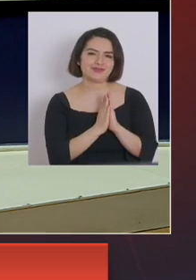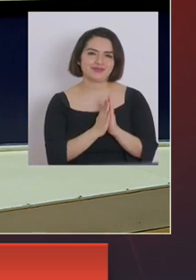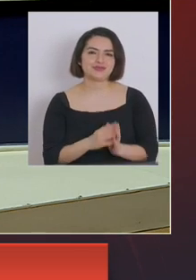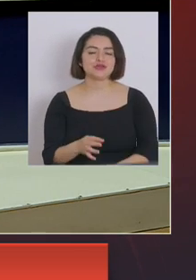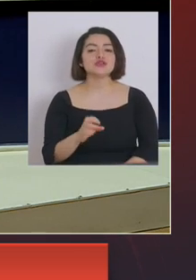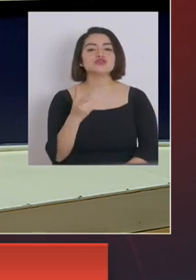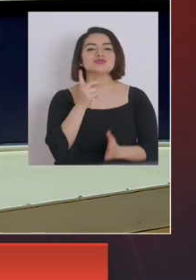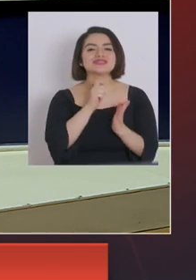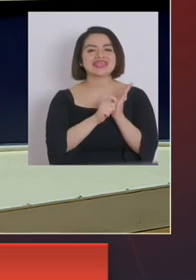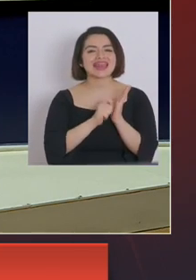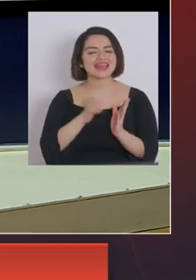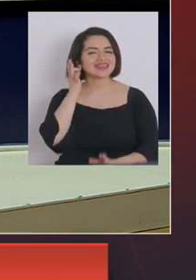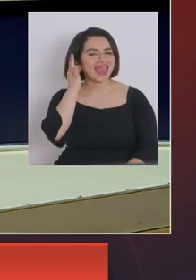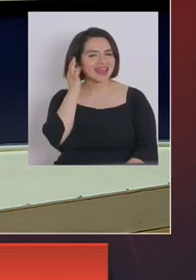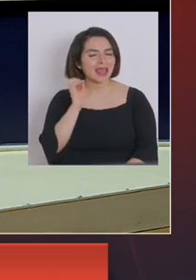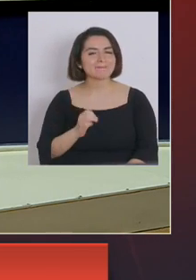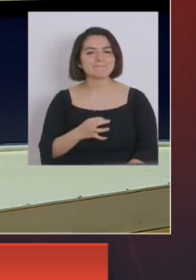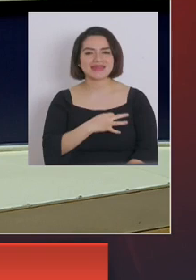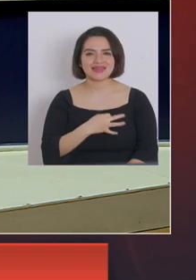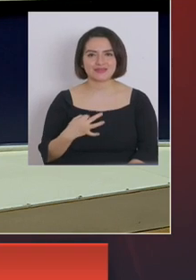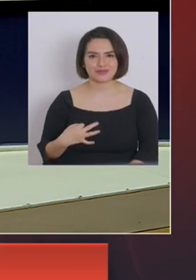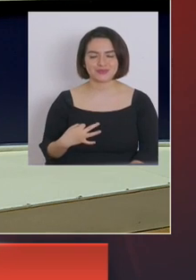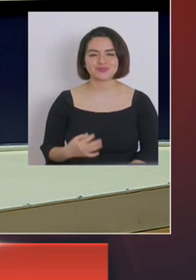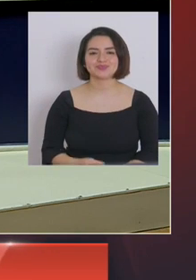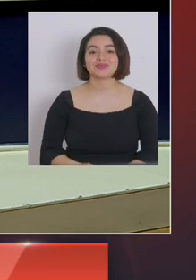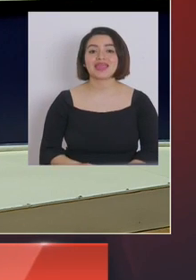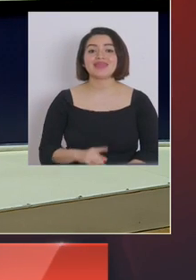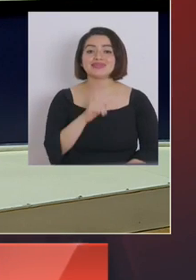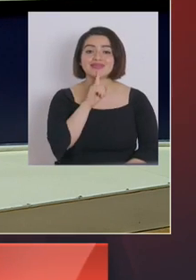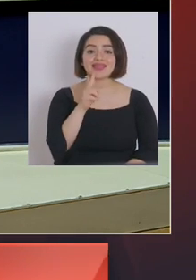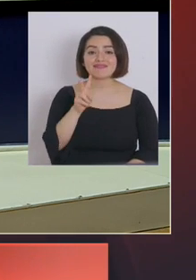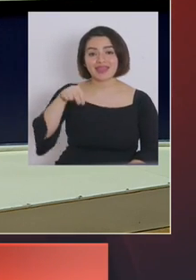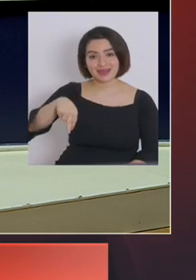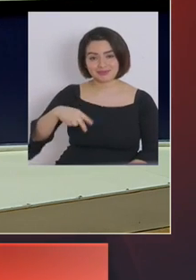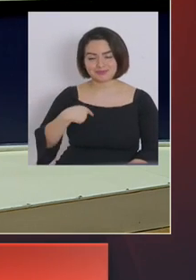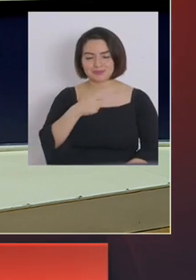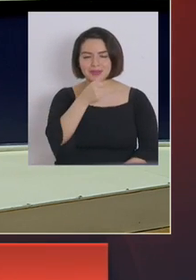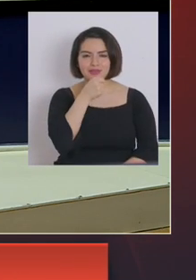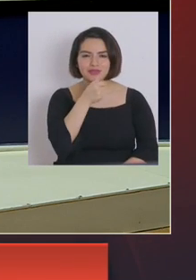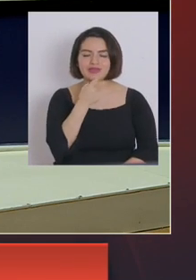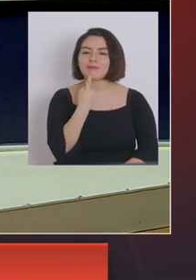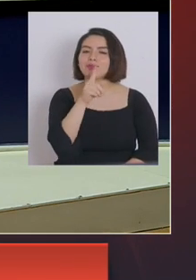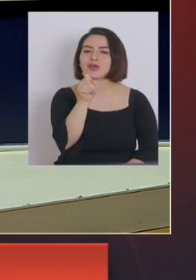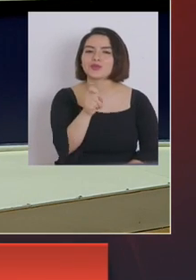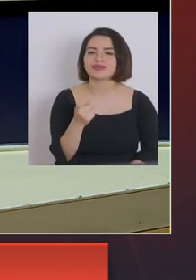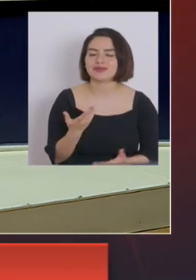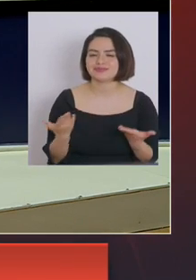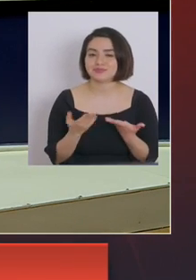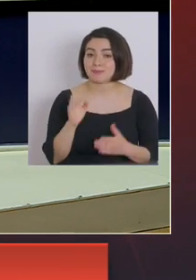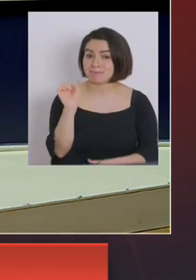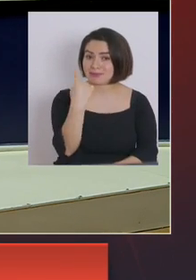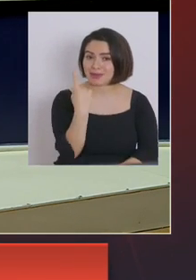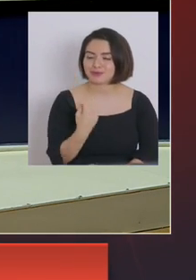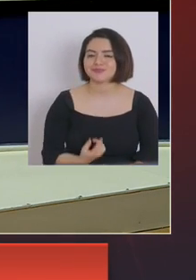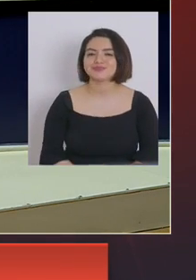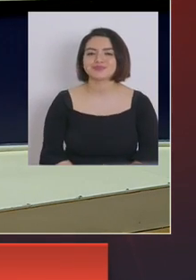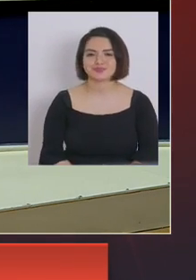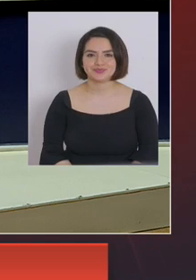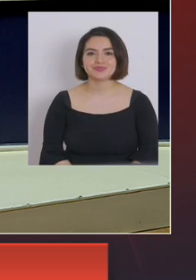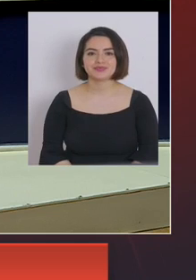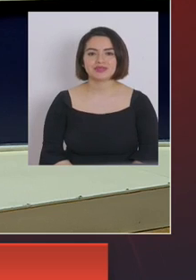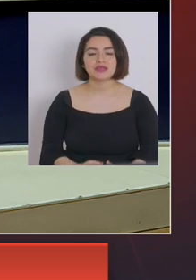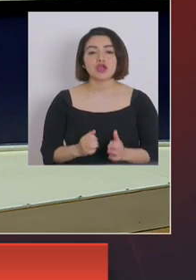ministro, buenos días. Kevin Felgueras de TVN. Preguntarle tres cosas. Primero, justamente en relación a lo que